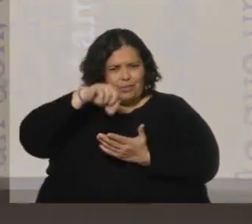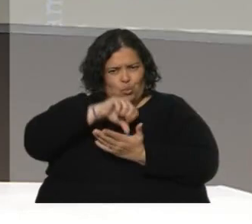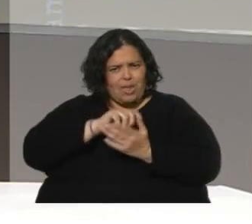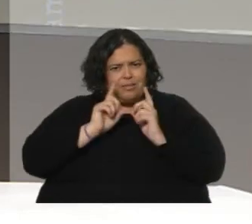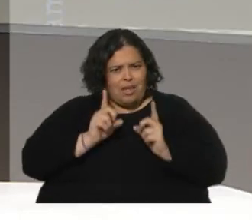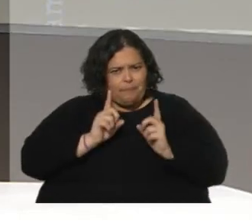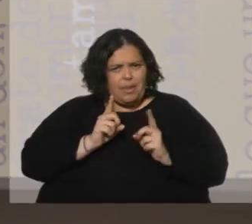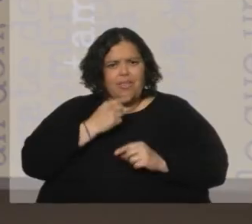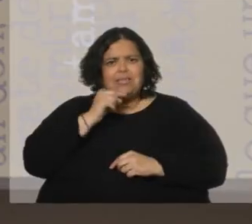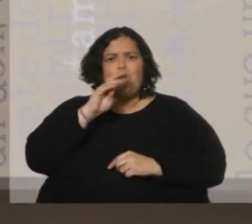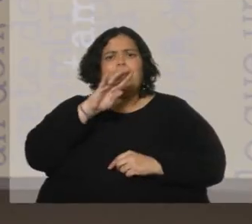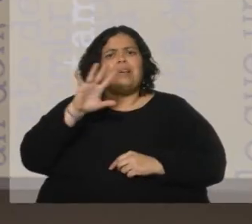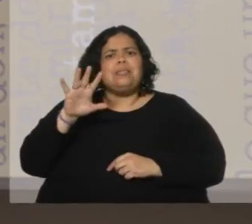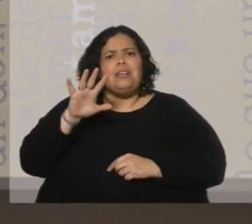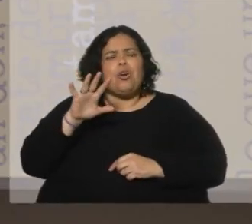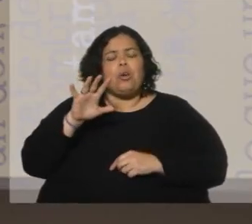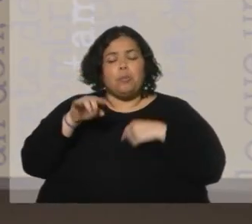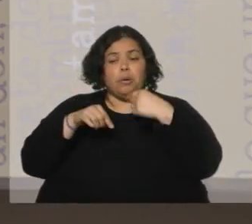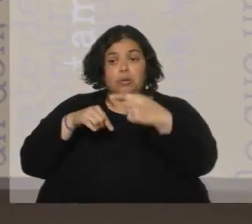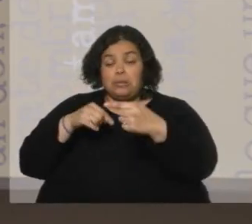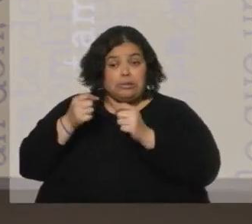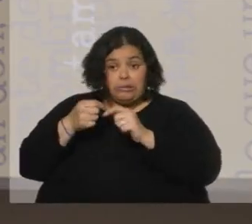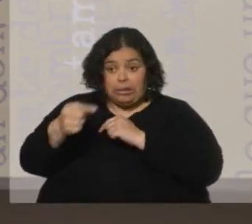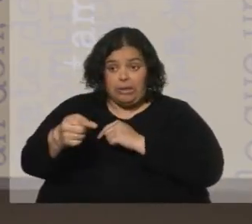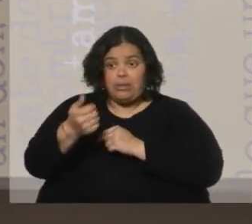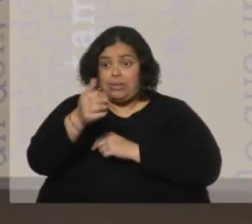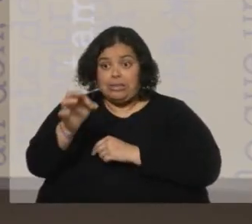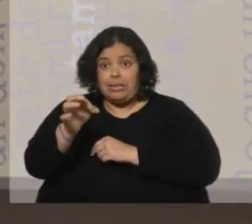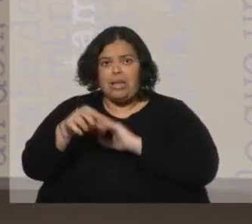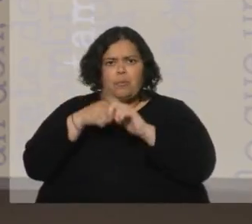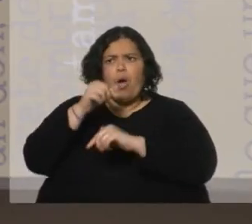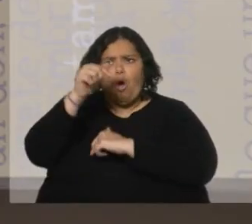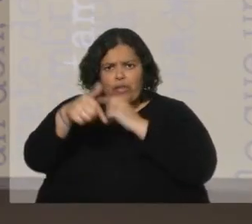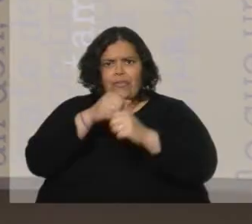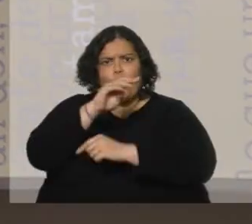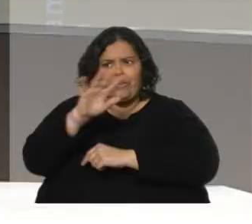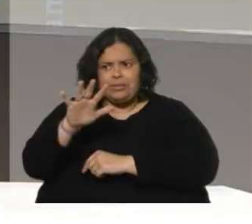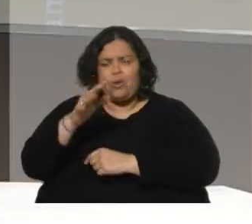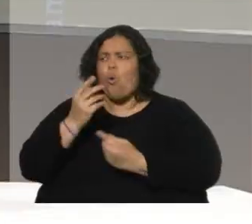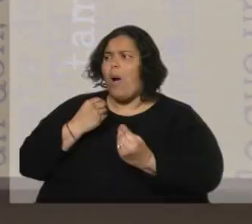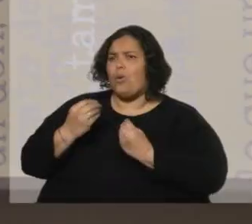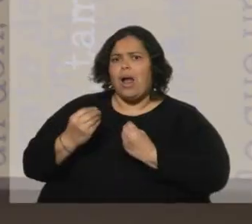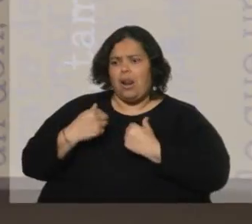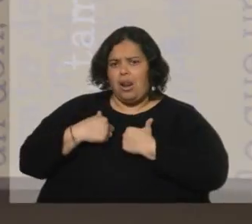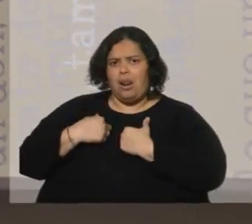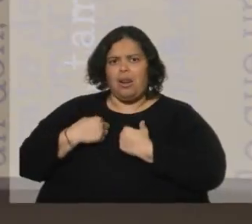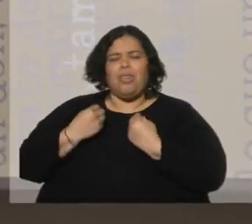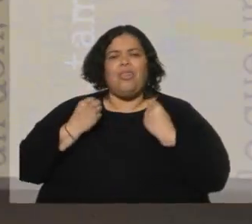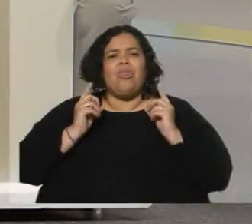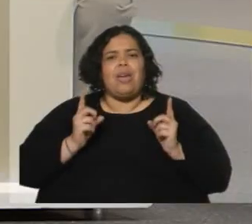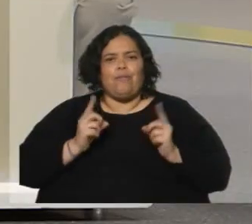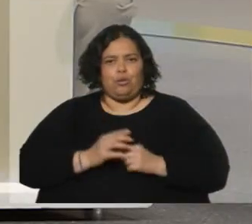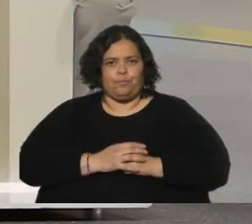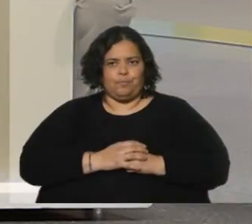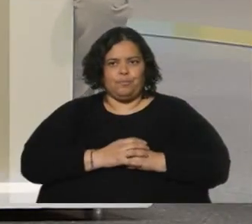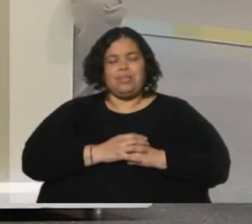Sí. Le 45 y después enseguida dice 60 y después te baja de vuelta. Y no sabés si es una u otra. No sabés cuál es. Una de las decisiones que